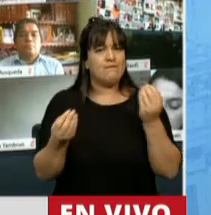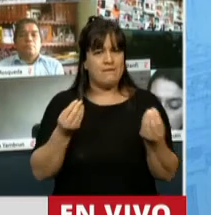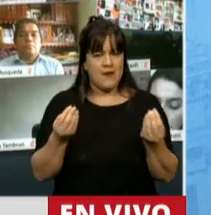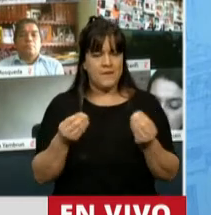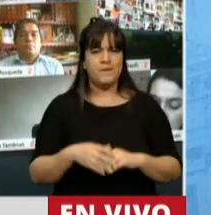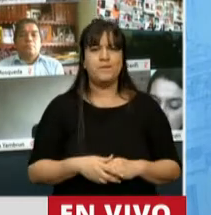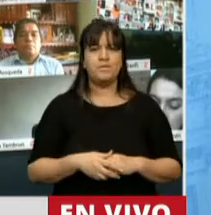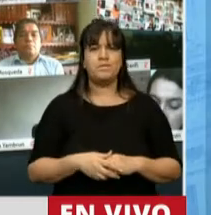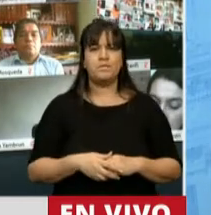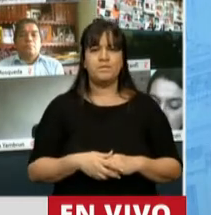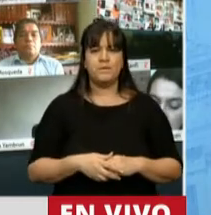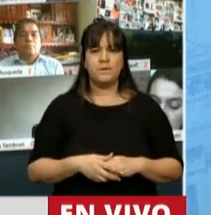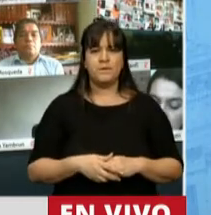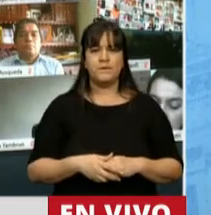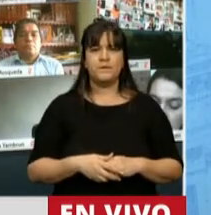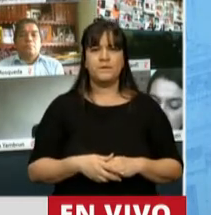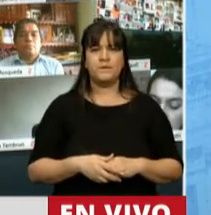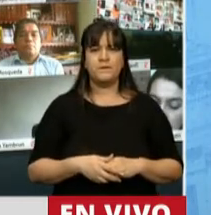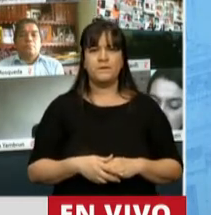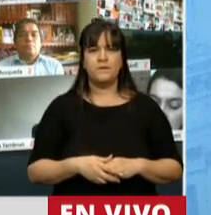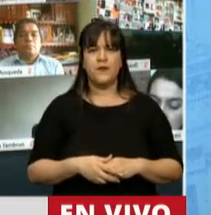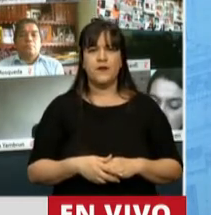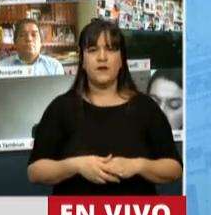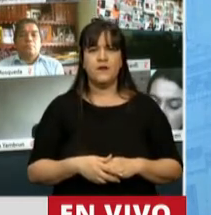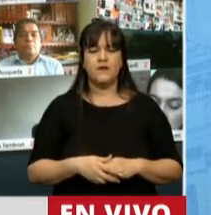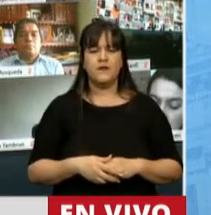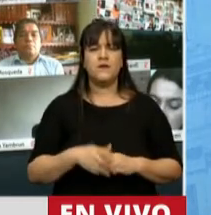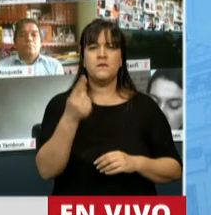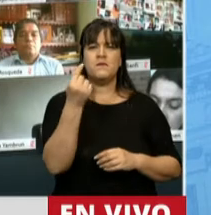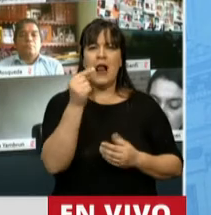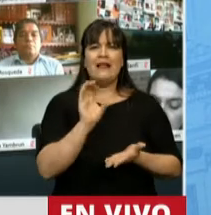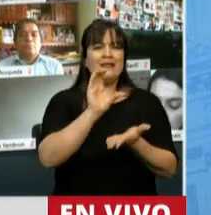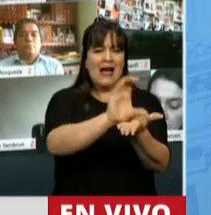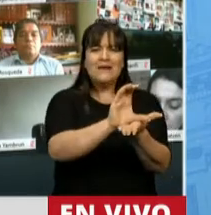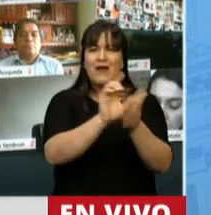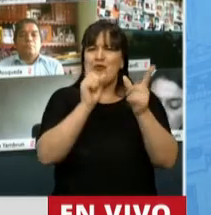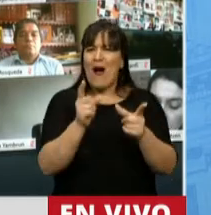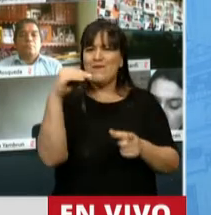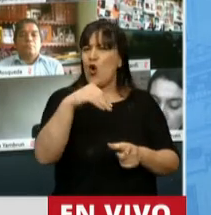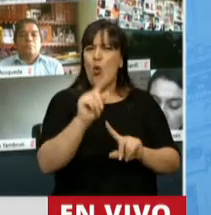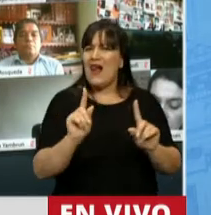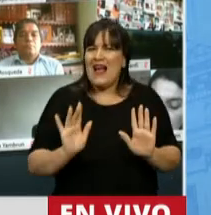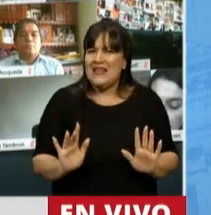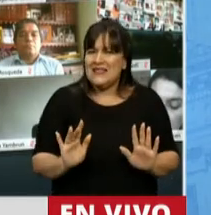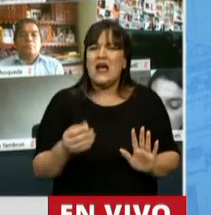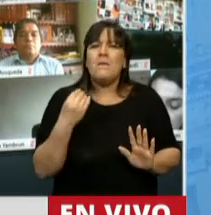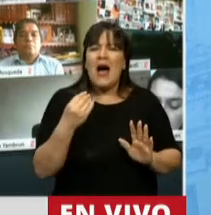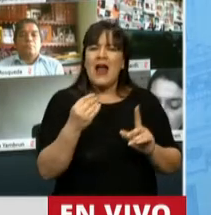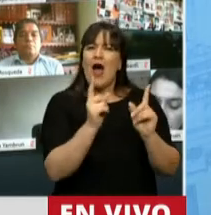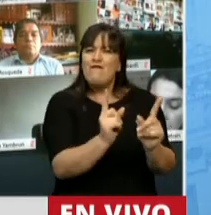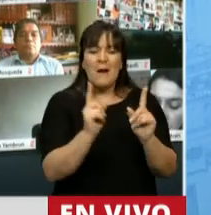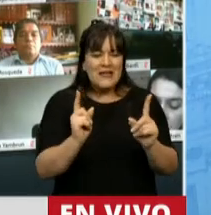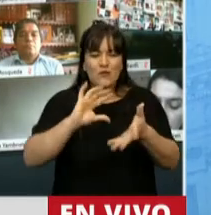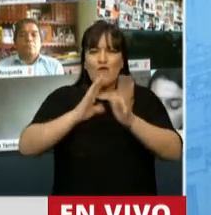a pesar de todo este esfuerzo, este monto aún es insuficiente para poder mantener al menos el